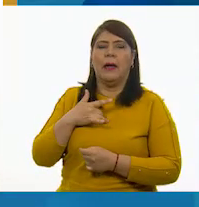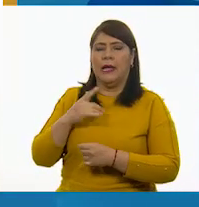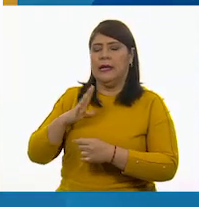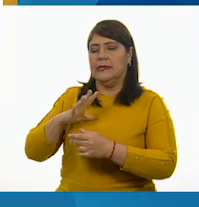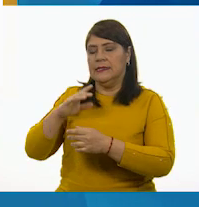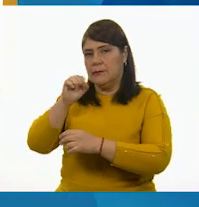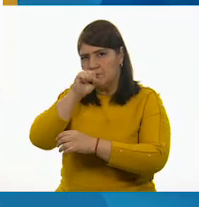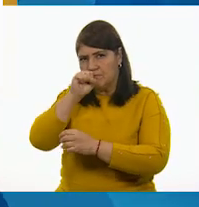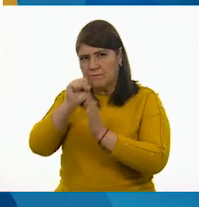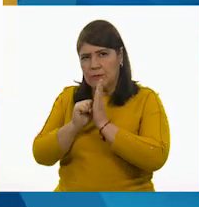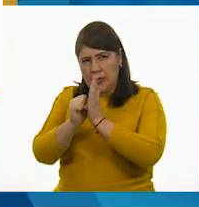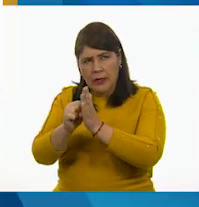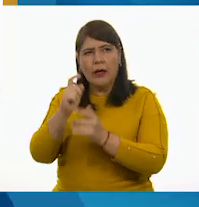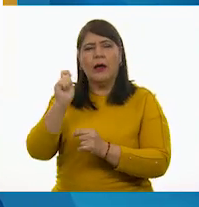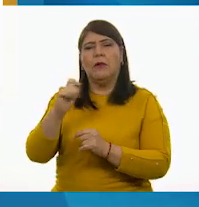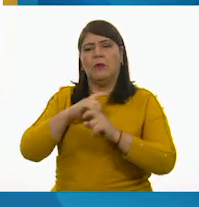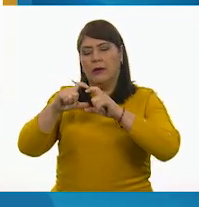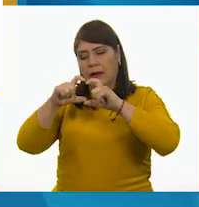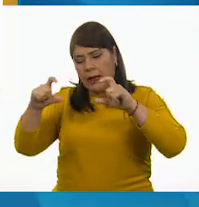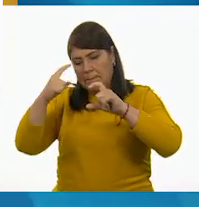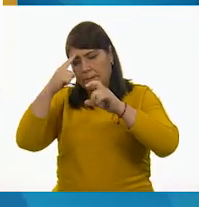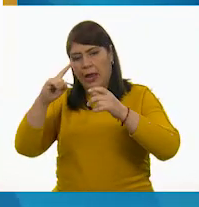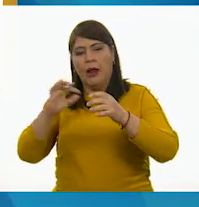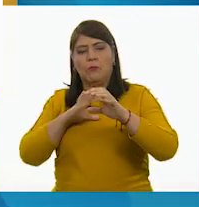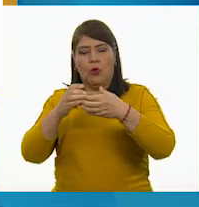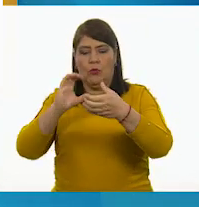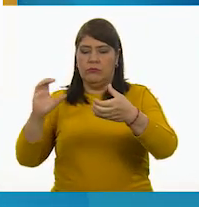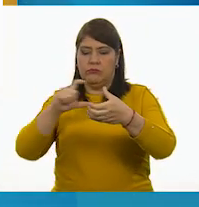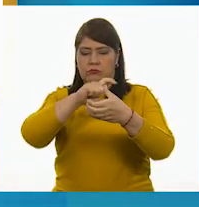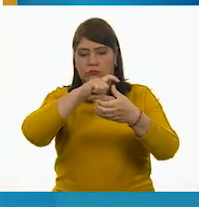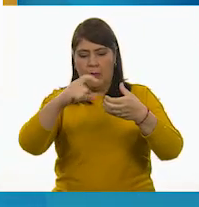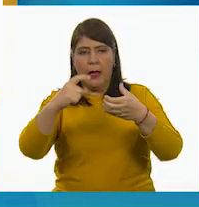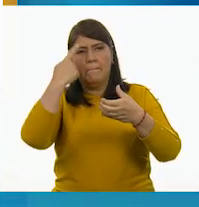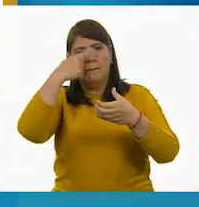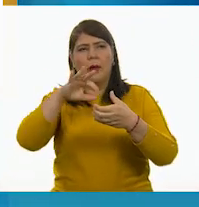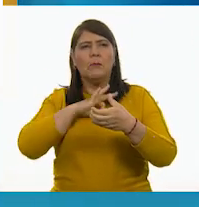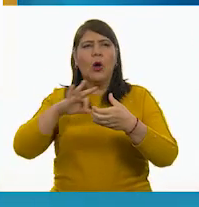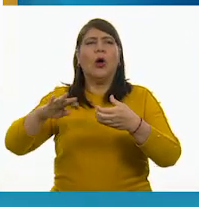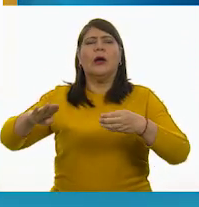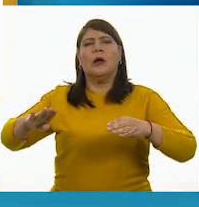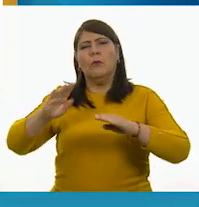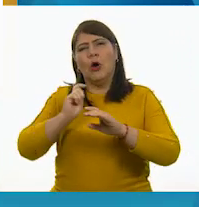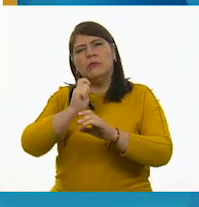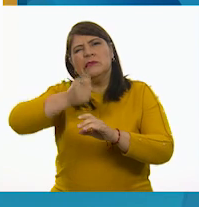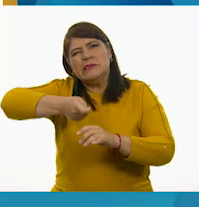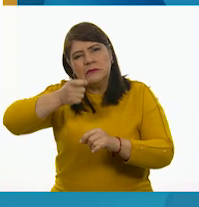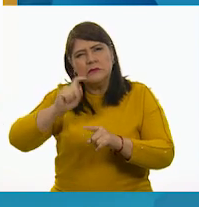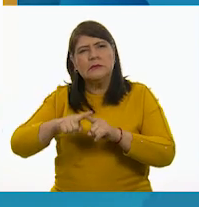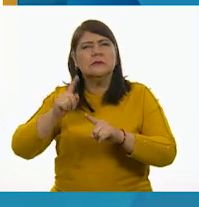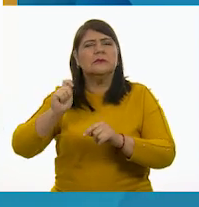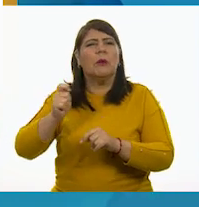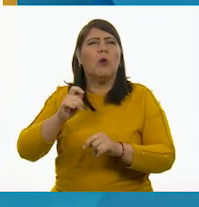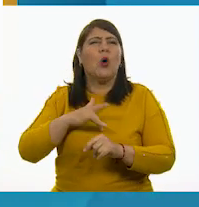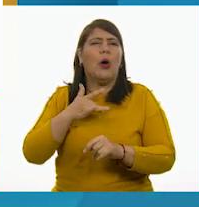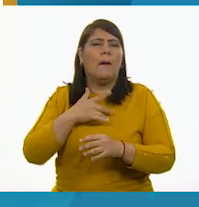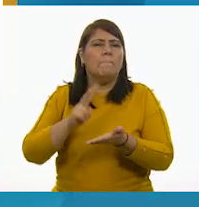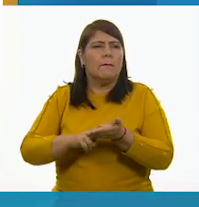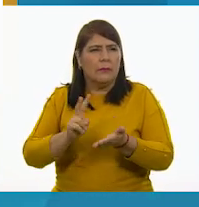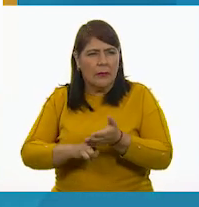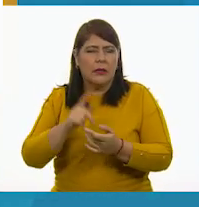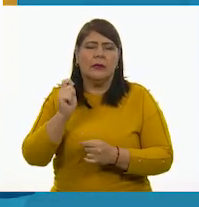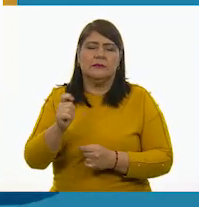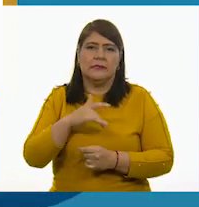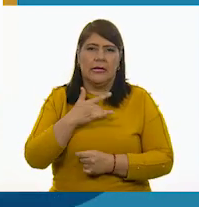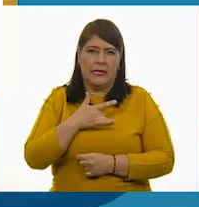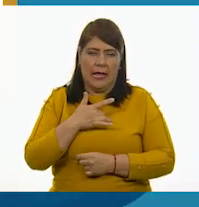que se adhiere a un objeto para su identificación, clasificación o valoración. Señal, marca o rótulo. Y